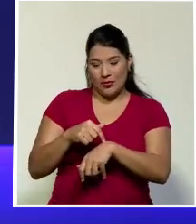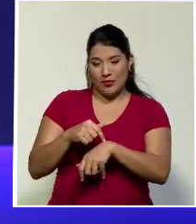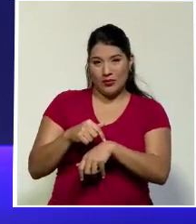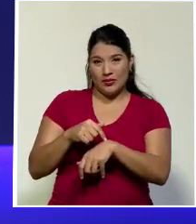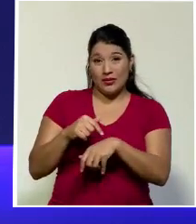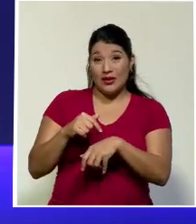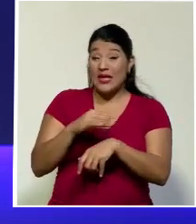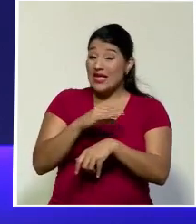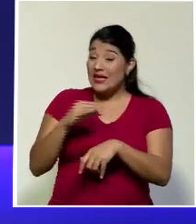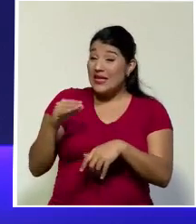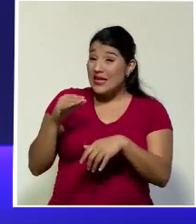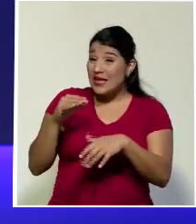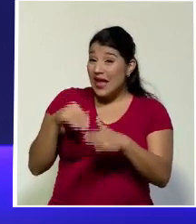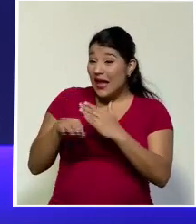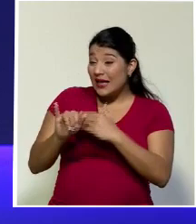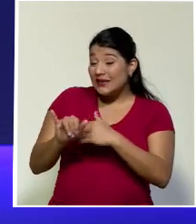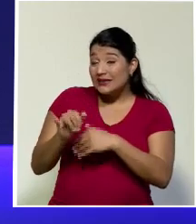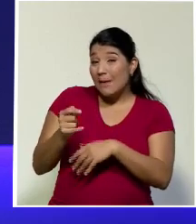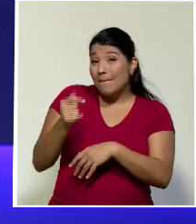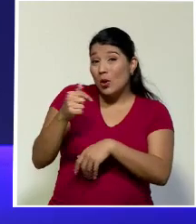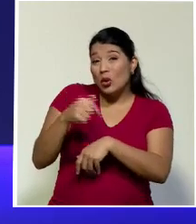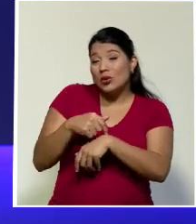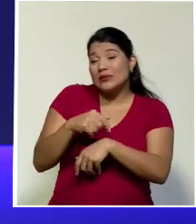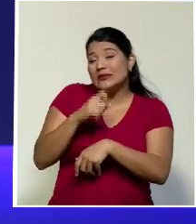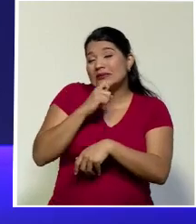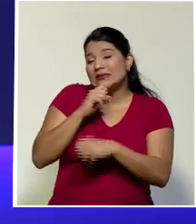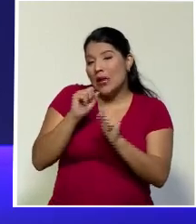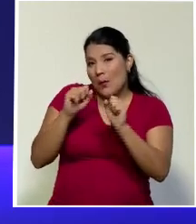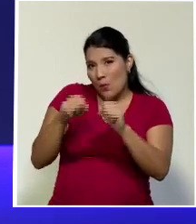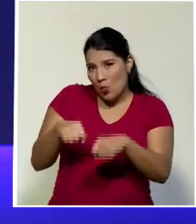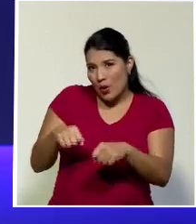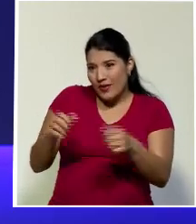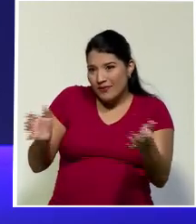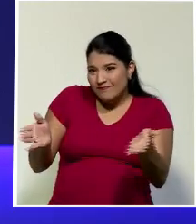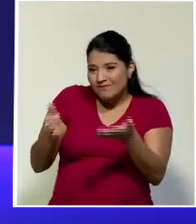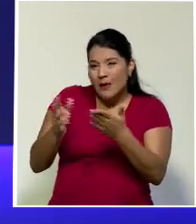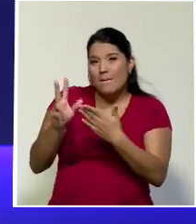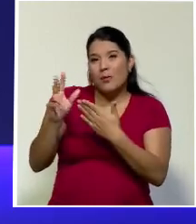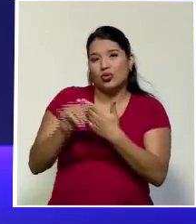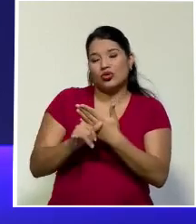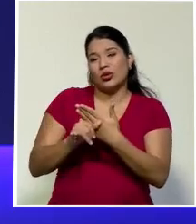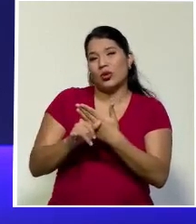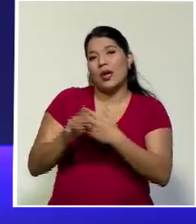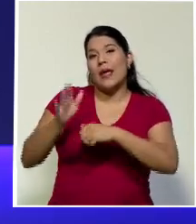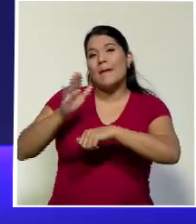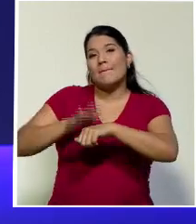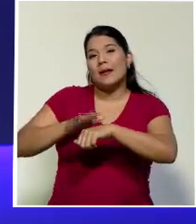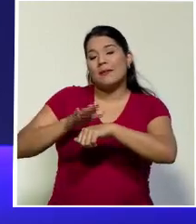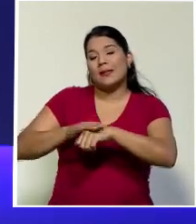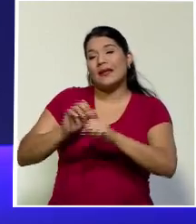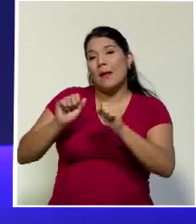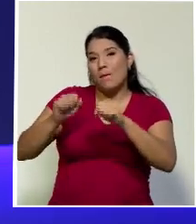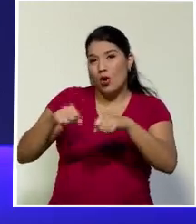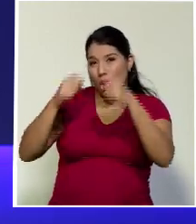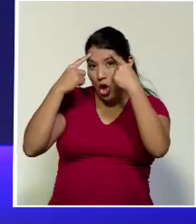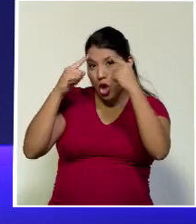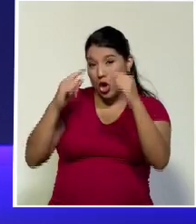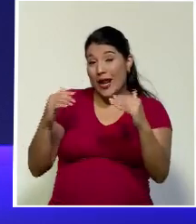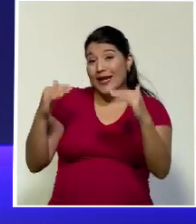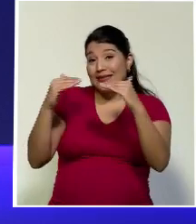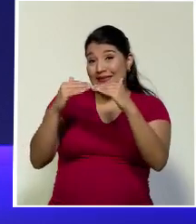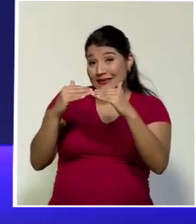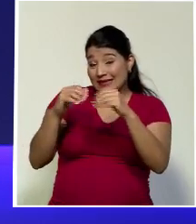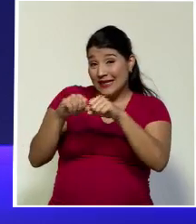en esos pocos meses difícilmente va a poder impulsar proyectos que vengan a generarle equidad al sistema